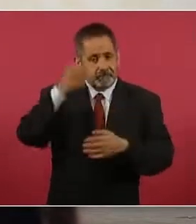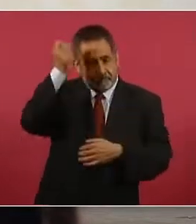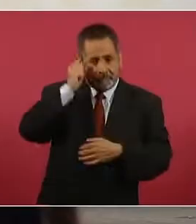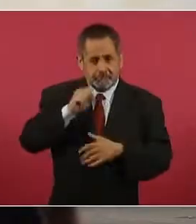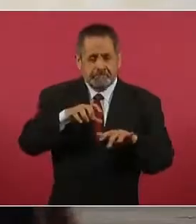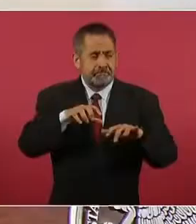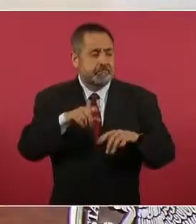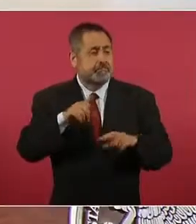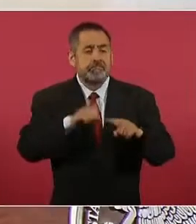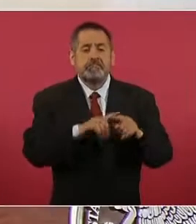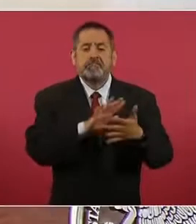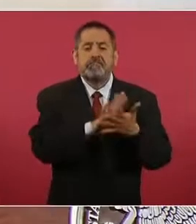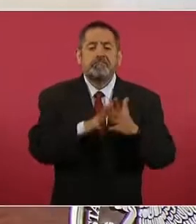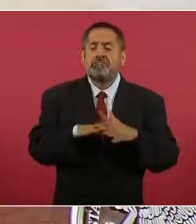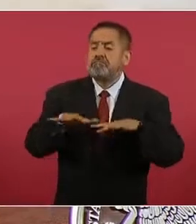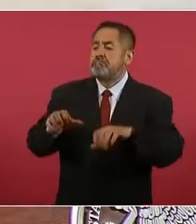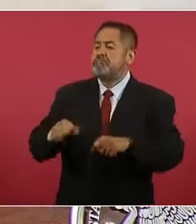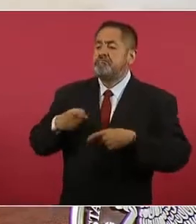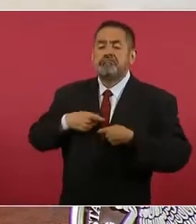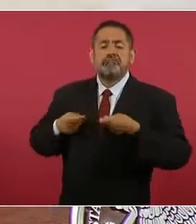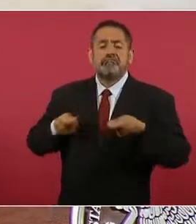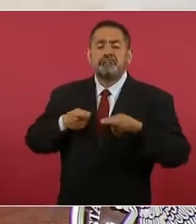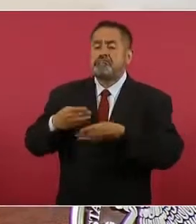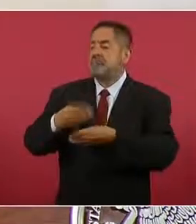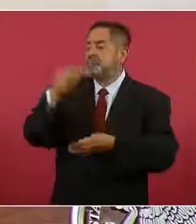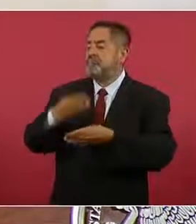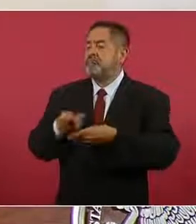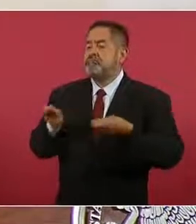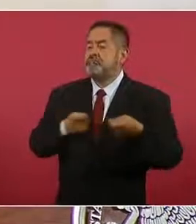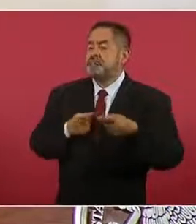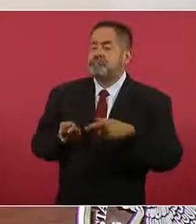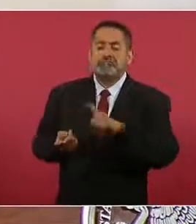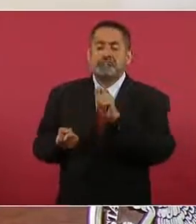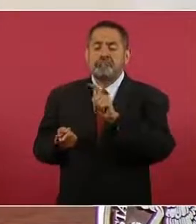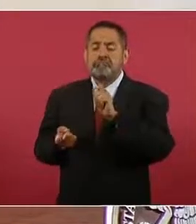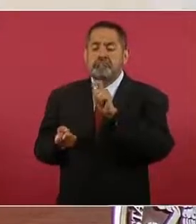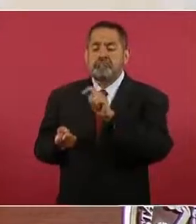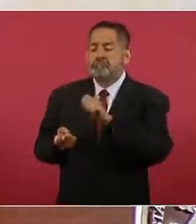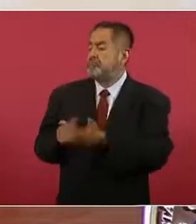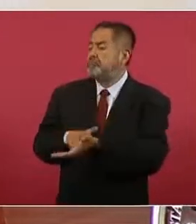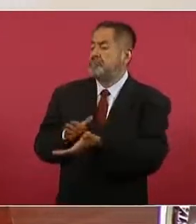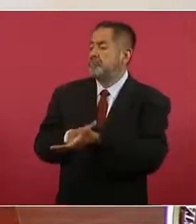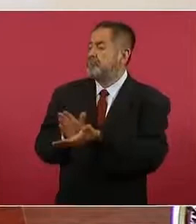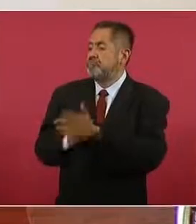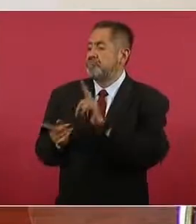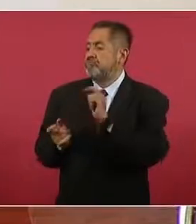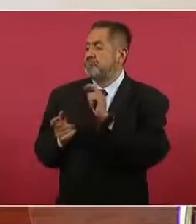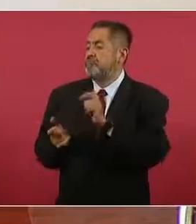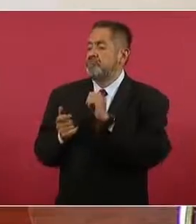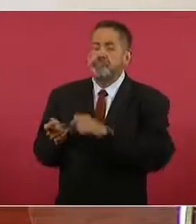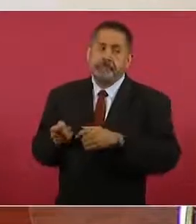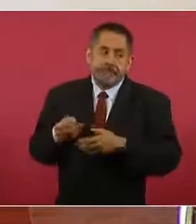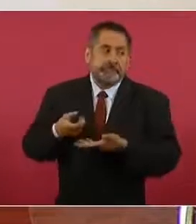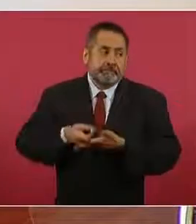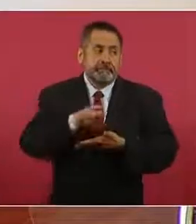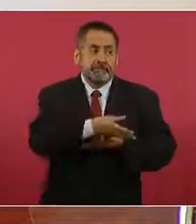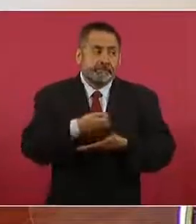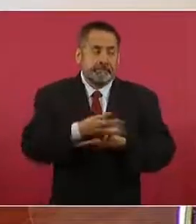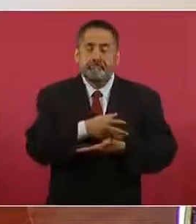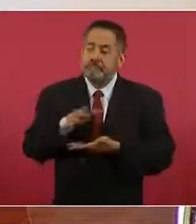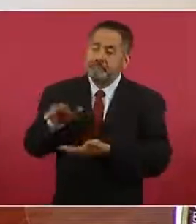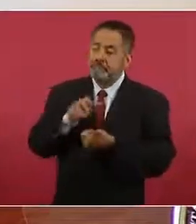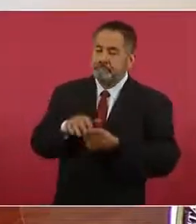tomadas y cobraban y